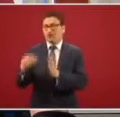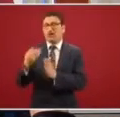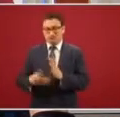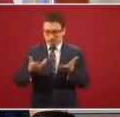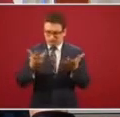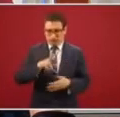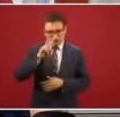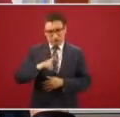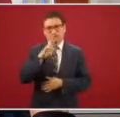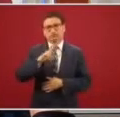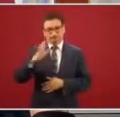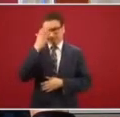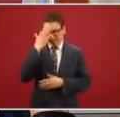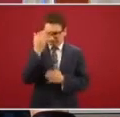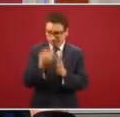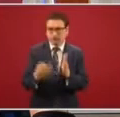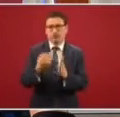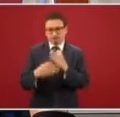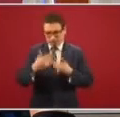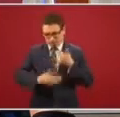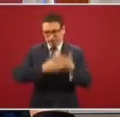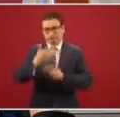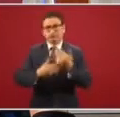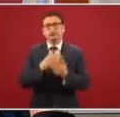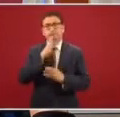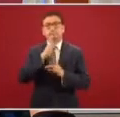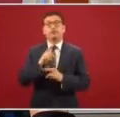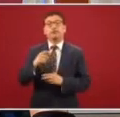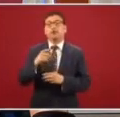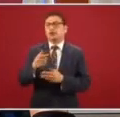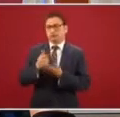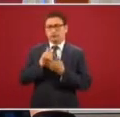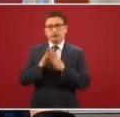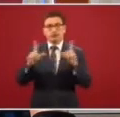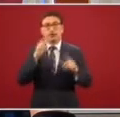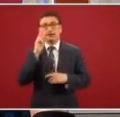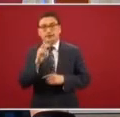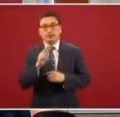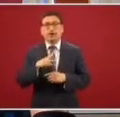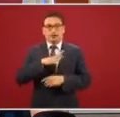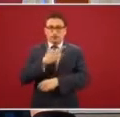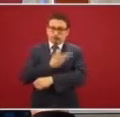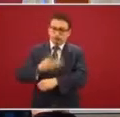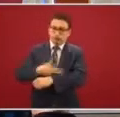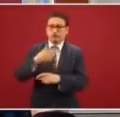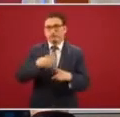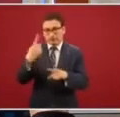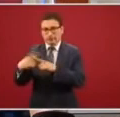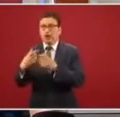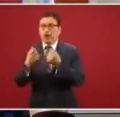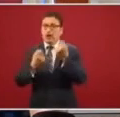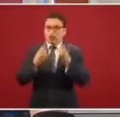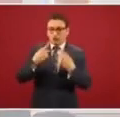tenemos que resolver y si nos ayuda. Muchas gracias. Tenemos trámites diversos, altas, bajas,